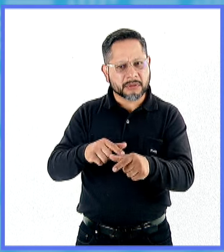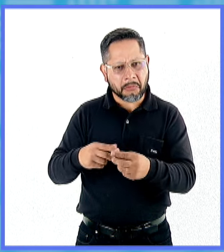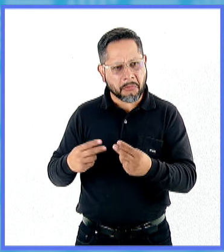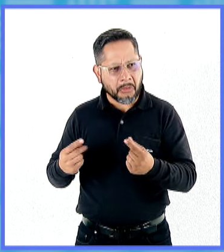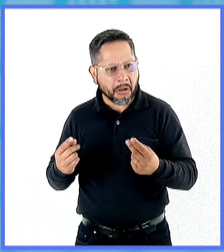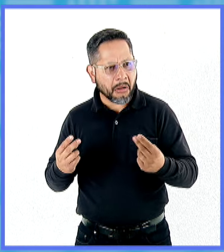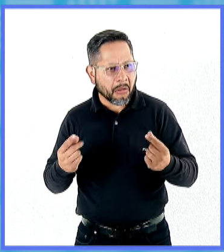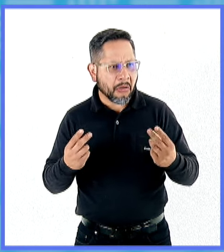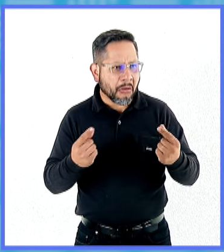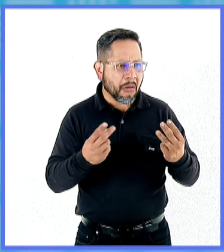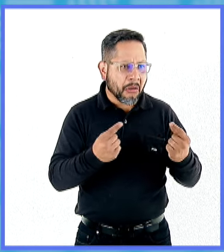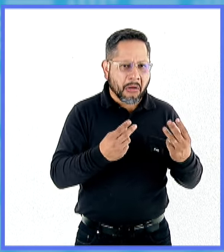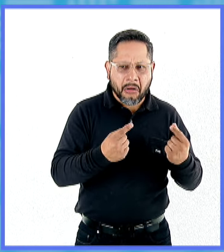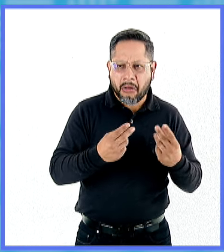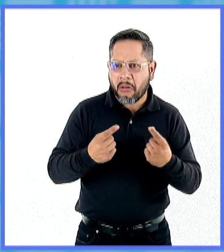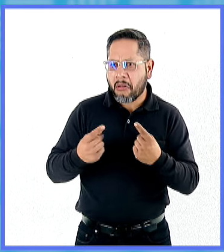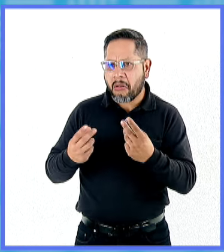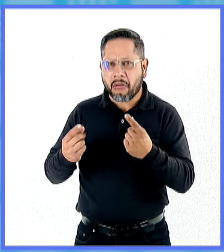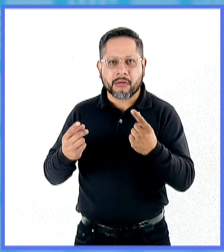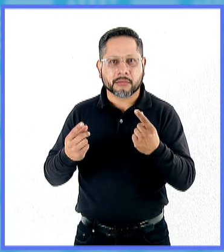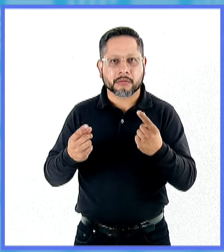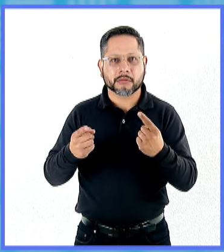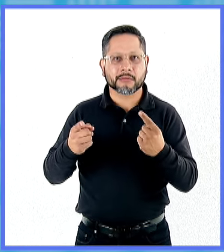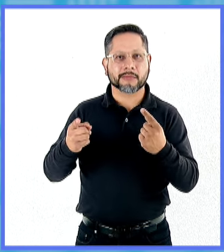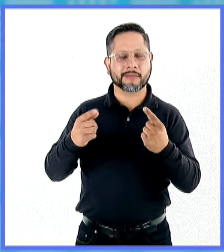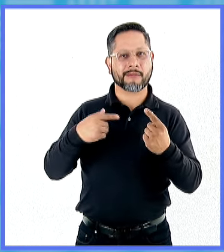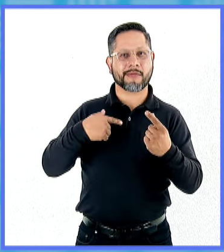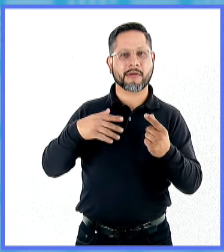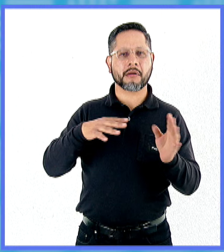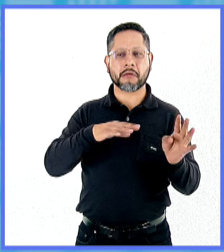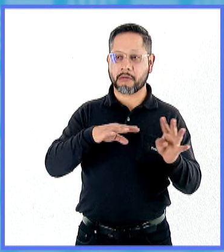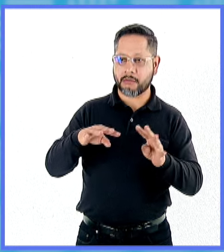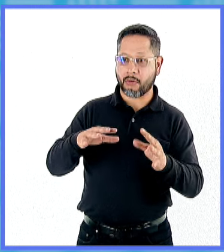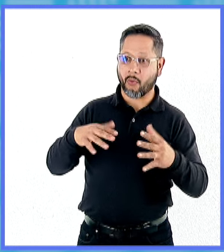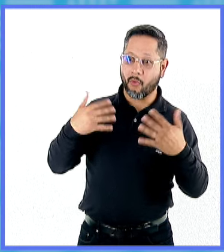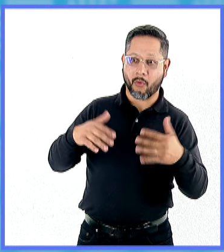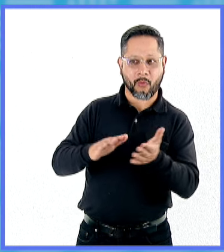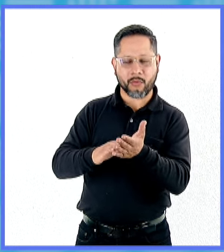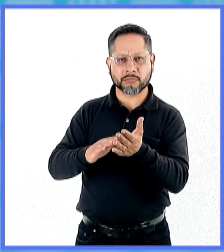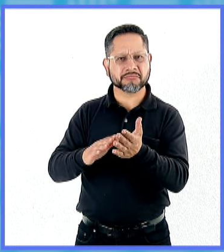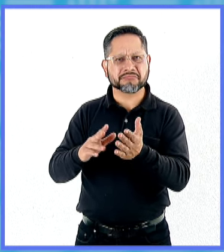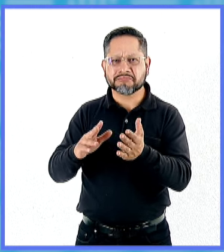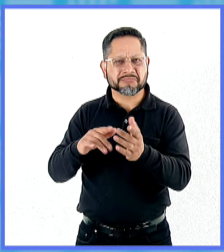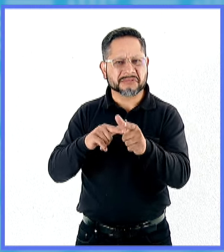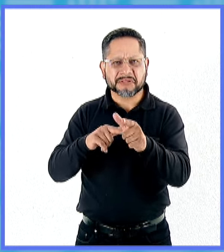impresionante, digna de todo aplauso, de toda admiración, etc.